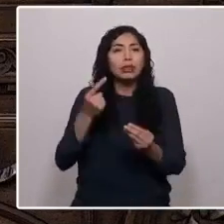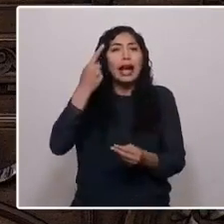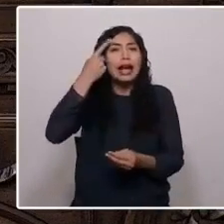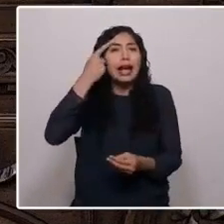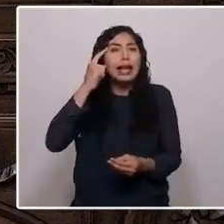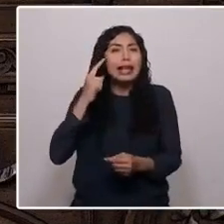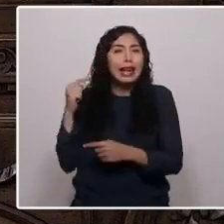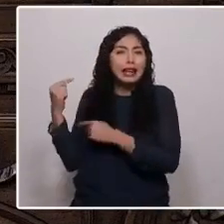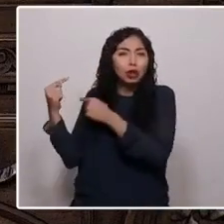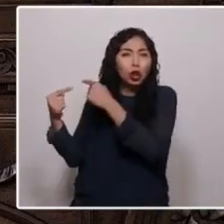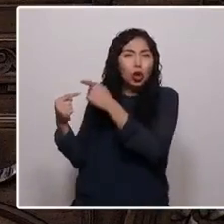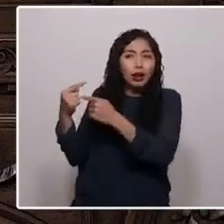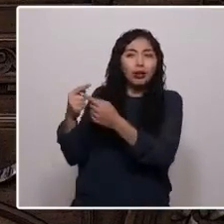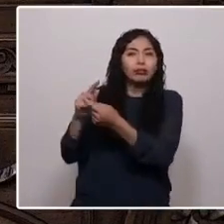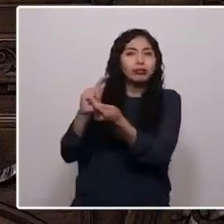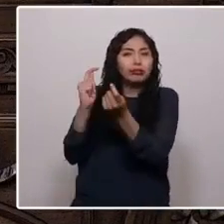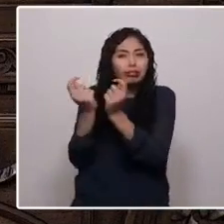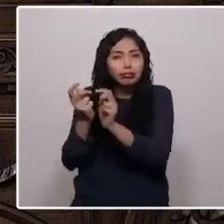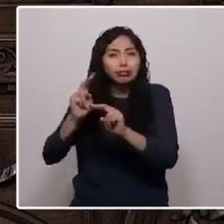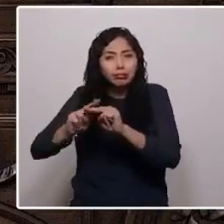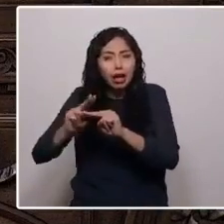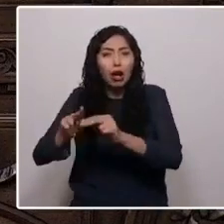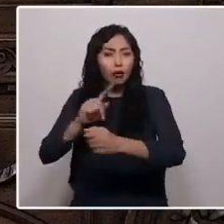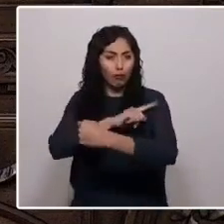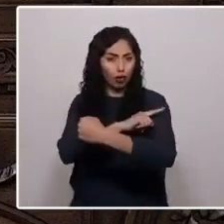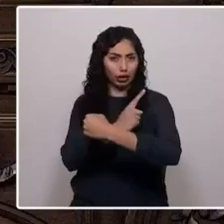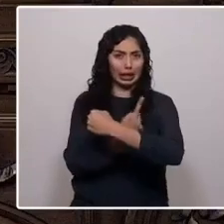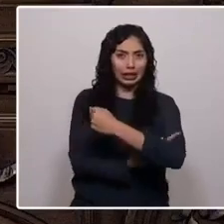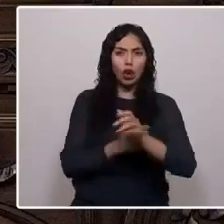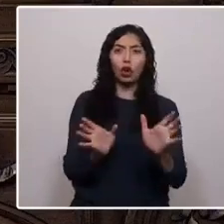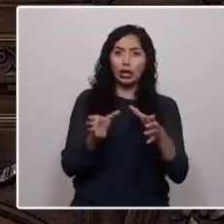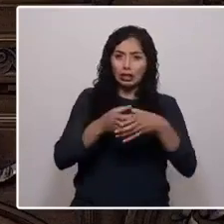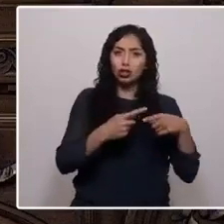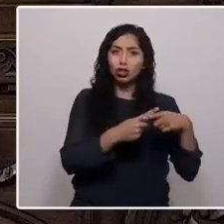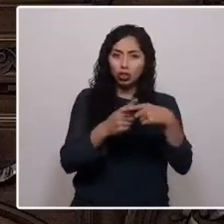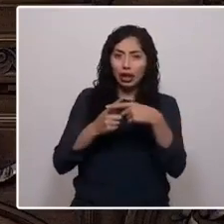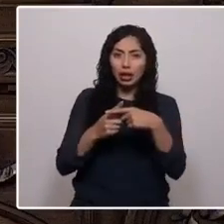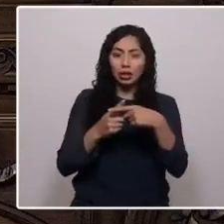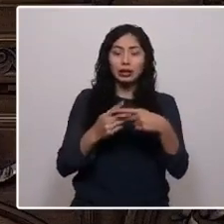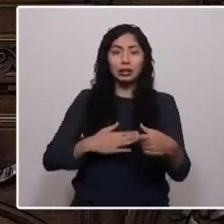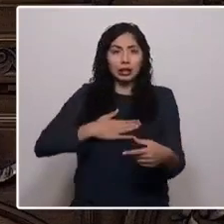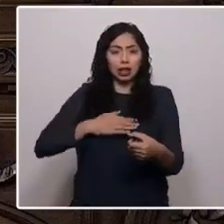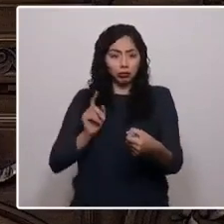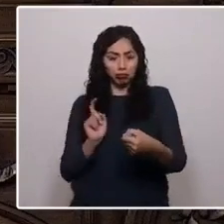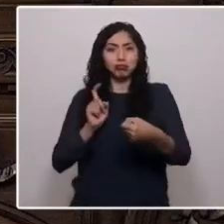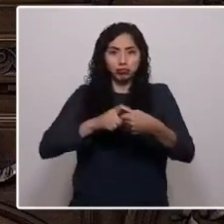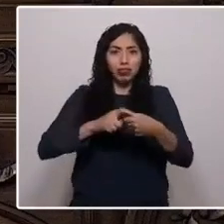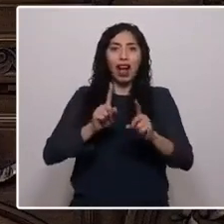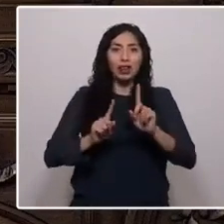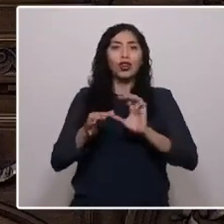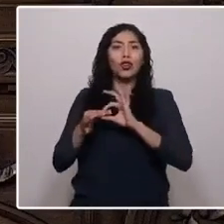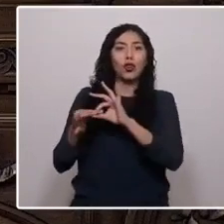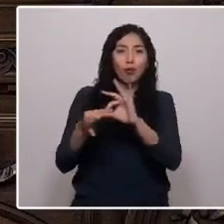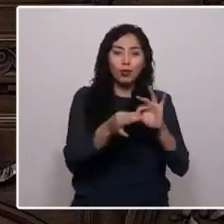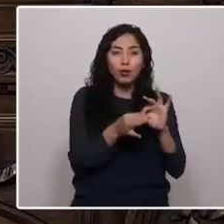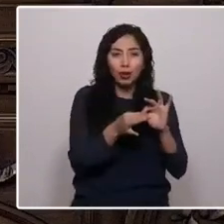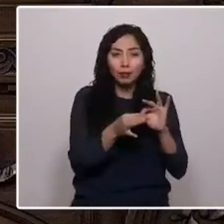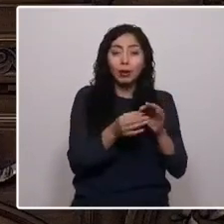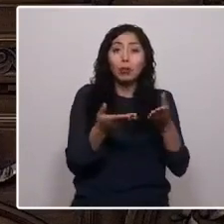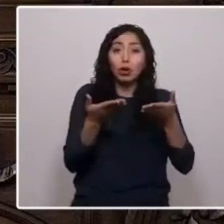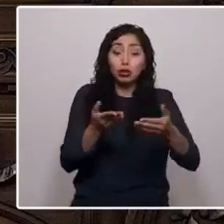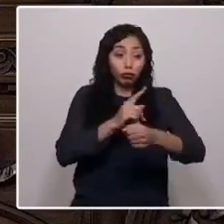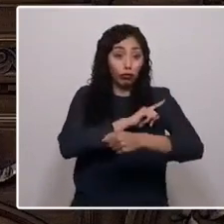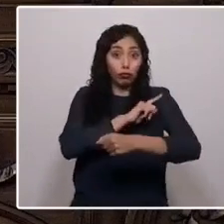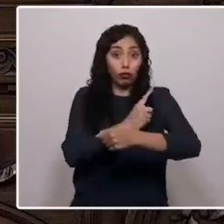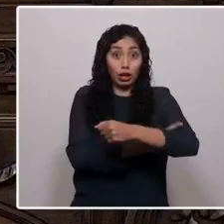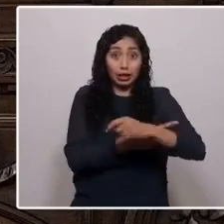para fortalecer la organización social y reconocernos como parte de algo común, de algo que nos une. Por eso, la fuerza social que se